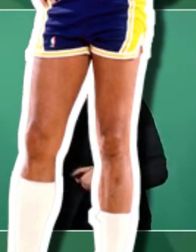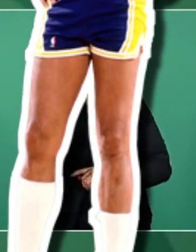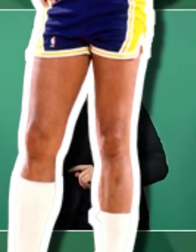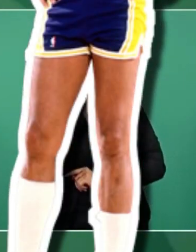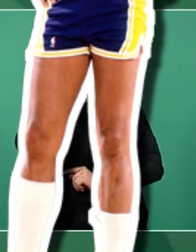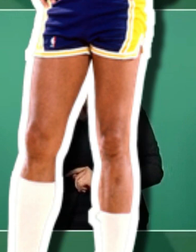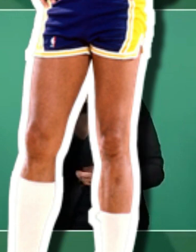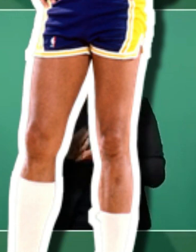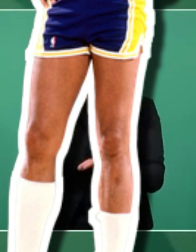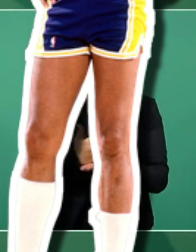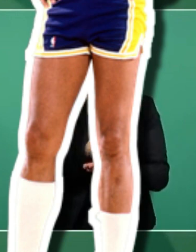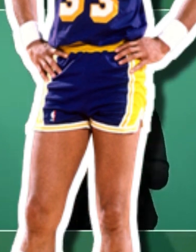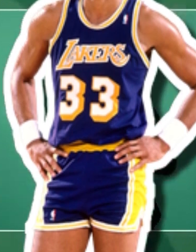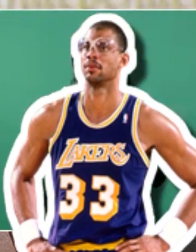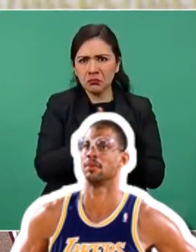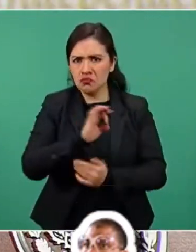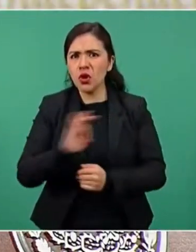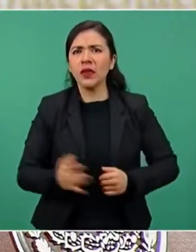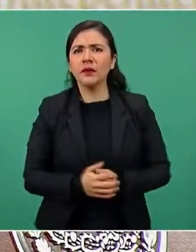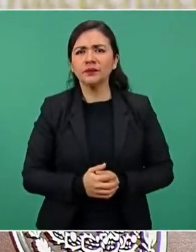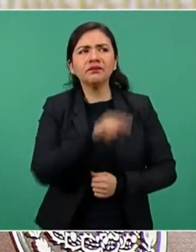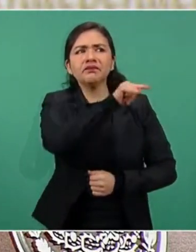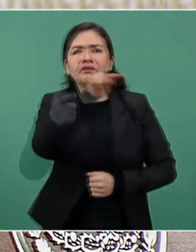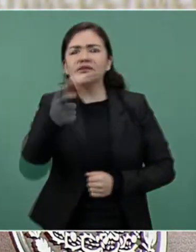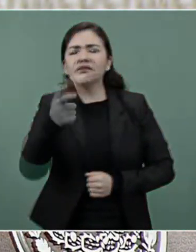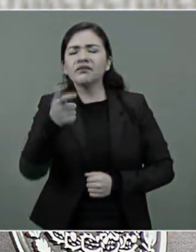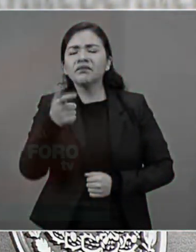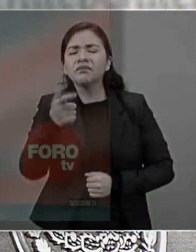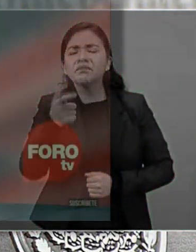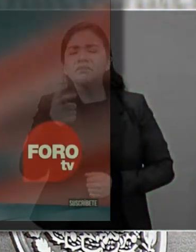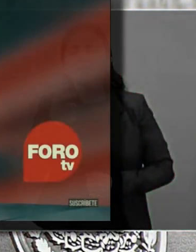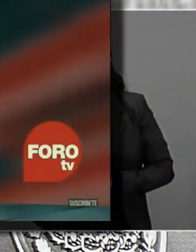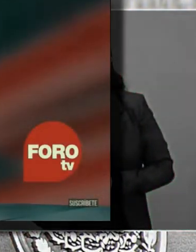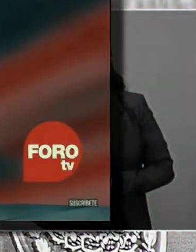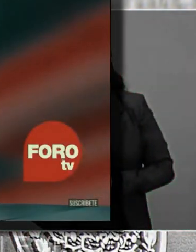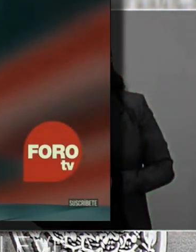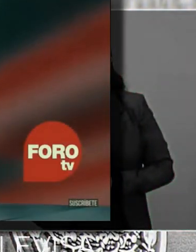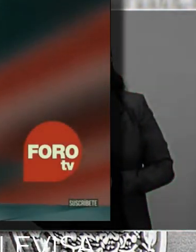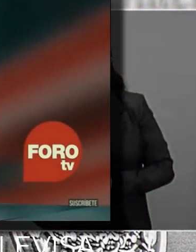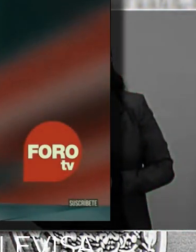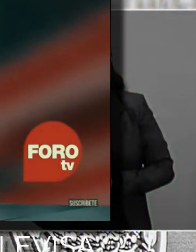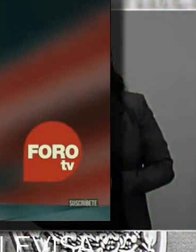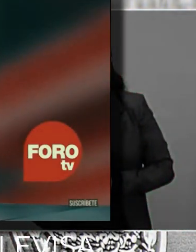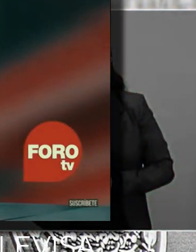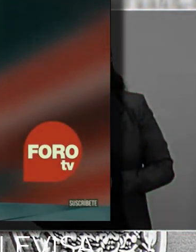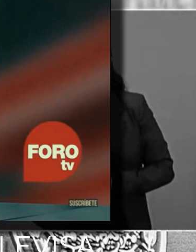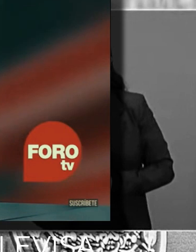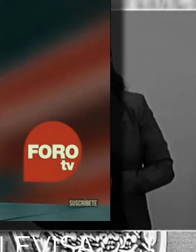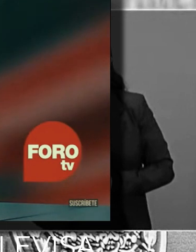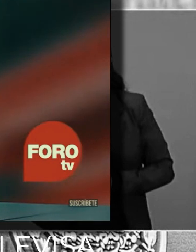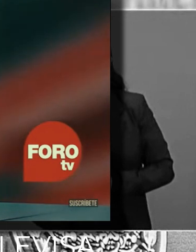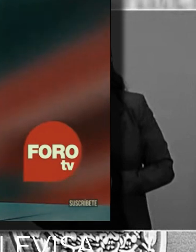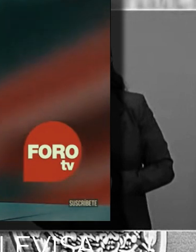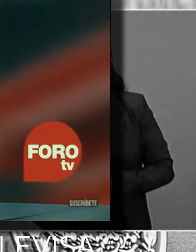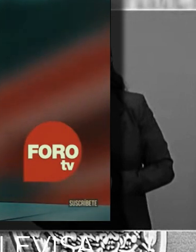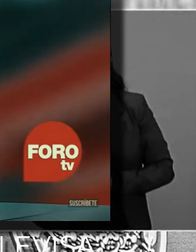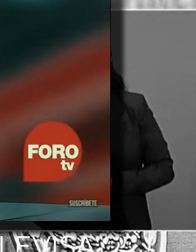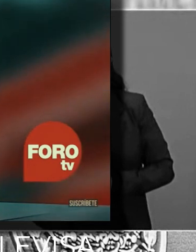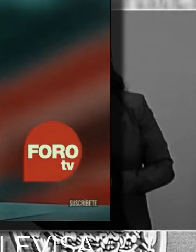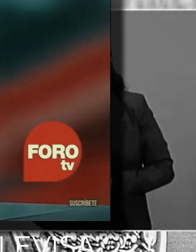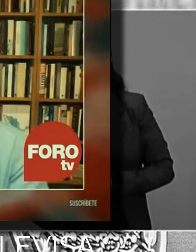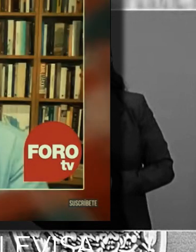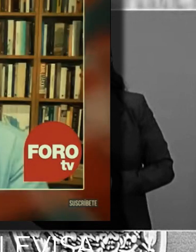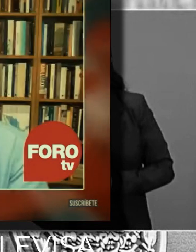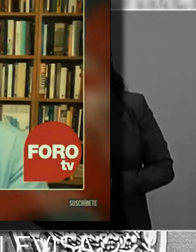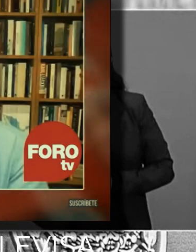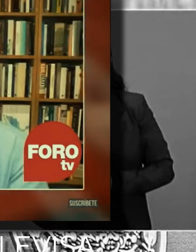Funcionarios públicos, ¿cuánto ganan los consejeros? Si tú igualas lo que ganan los 11 consejeros a lo que gana el presidente,